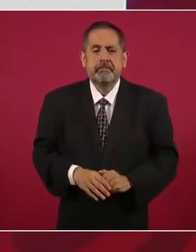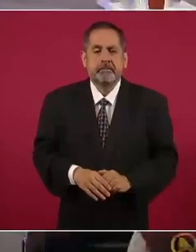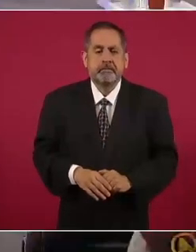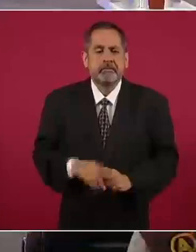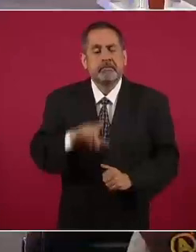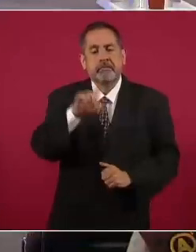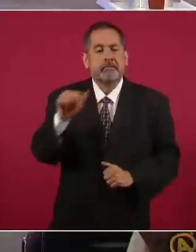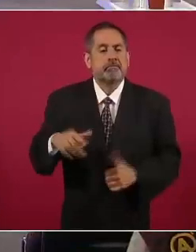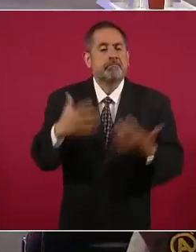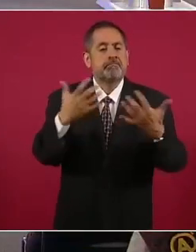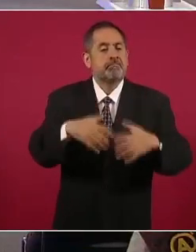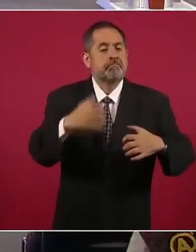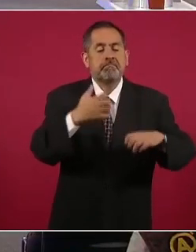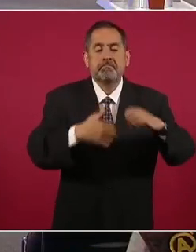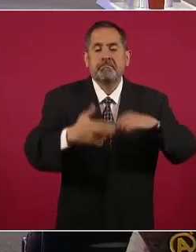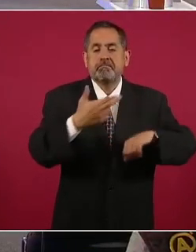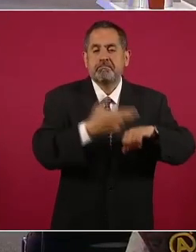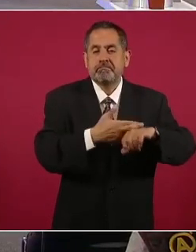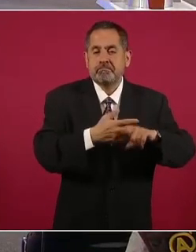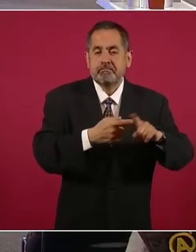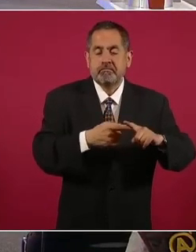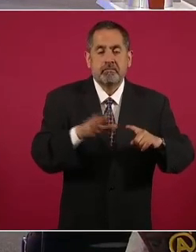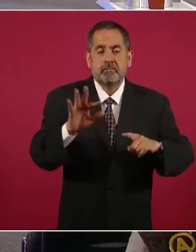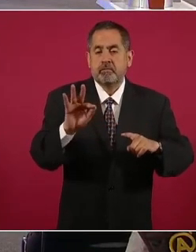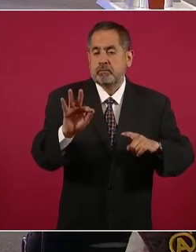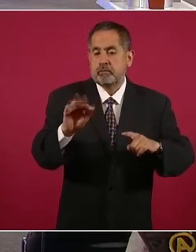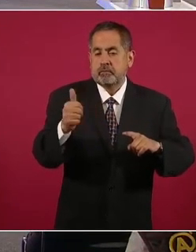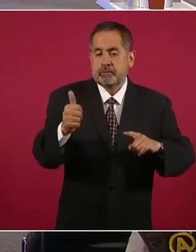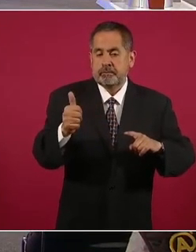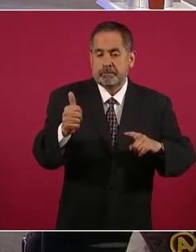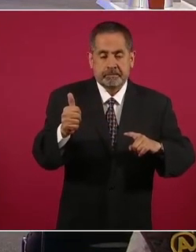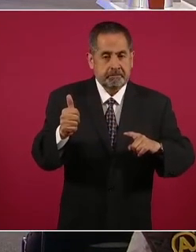Luego, los empresarios, 46,